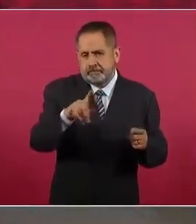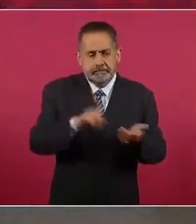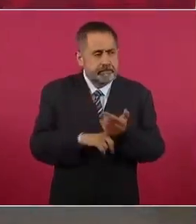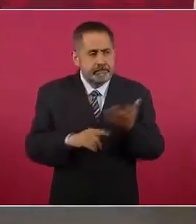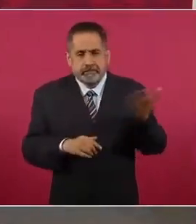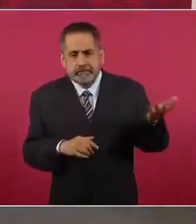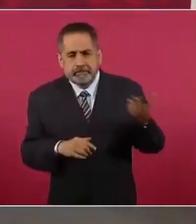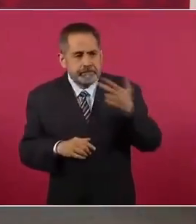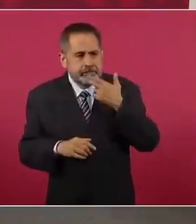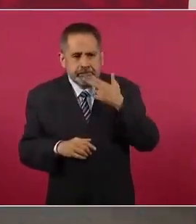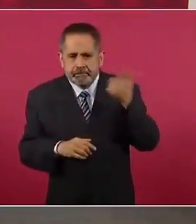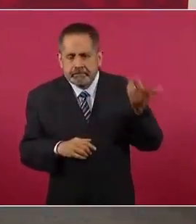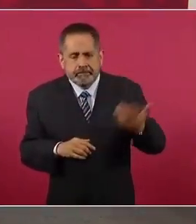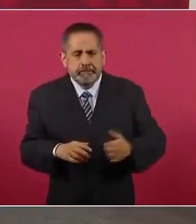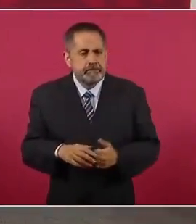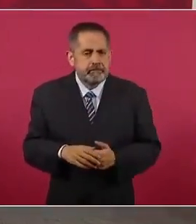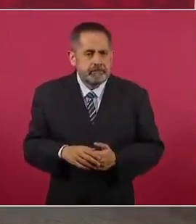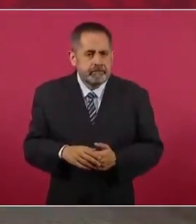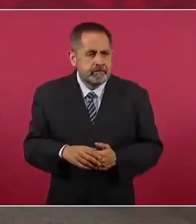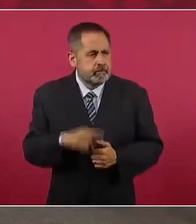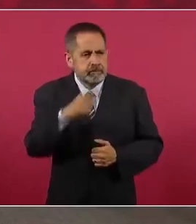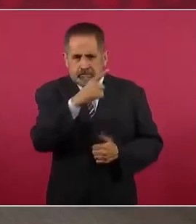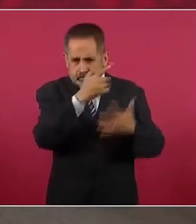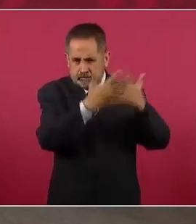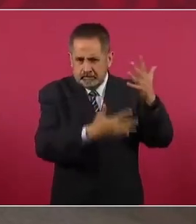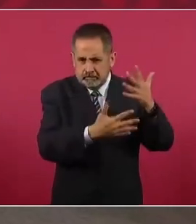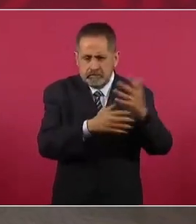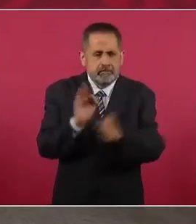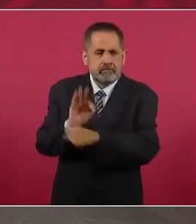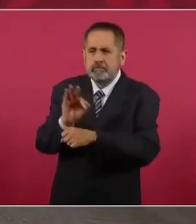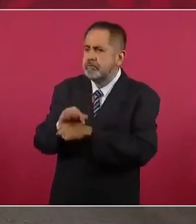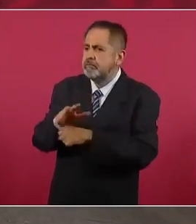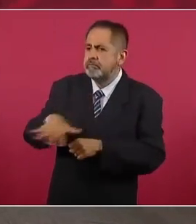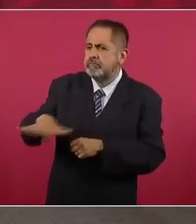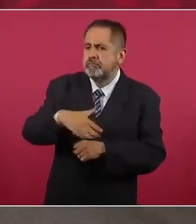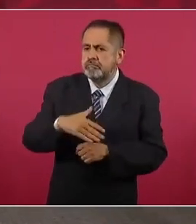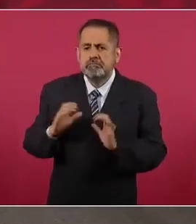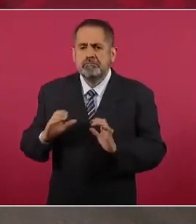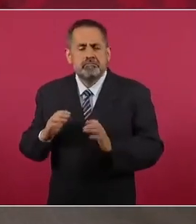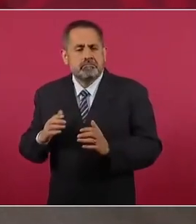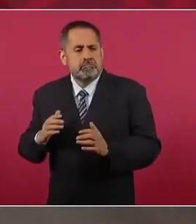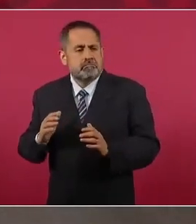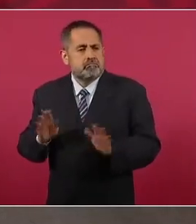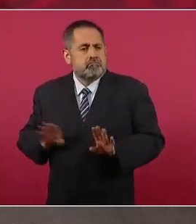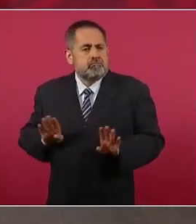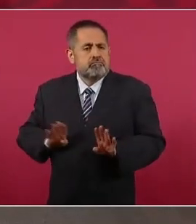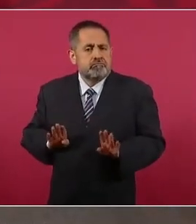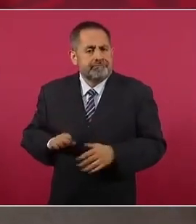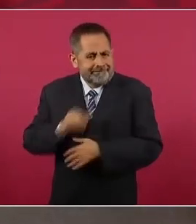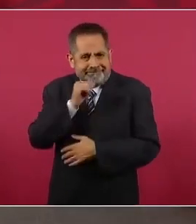¿en qué benefician estas reformas al pueblo?